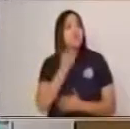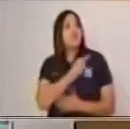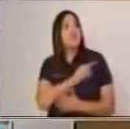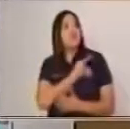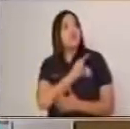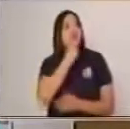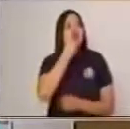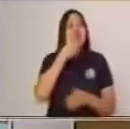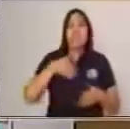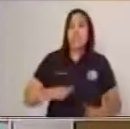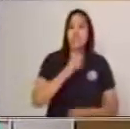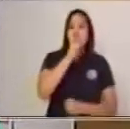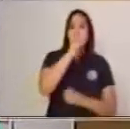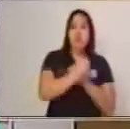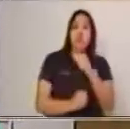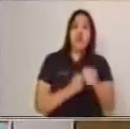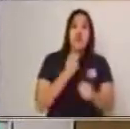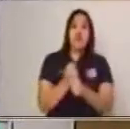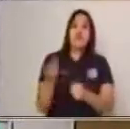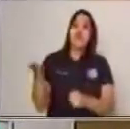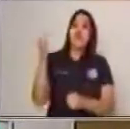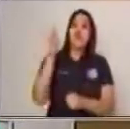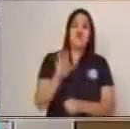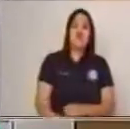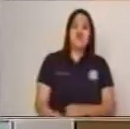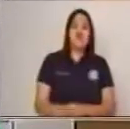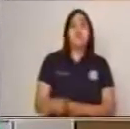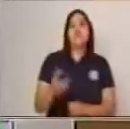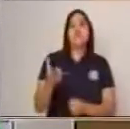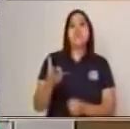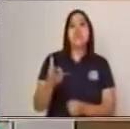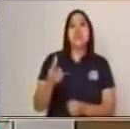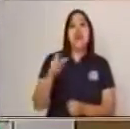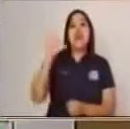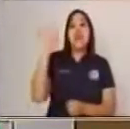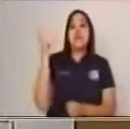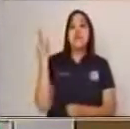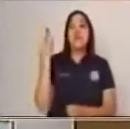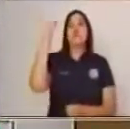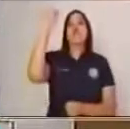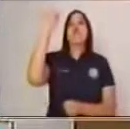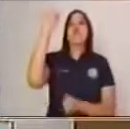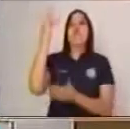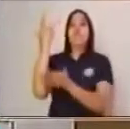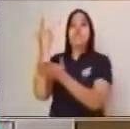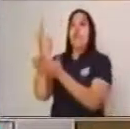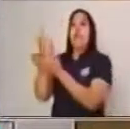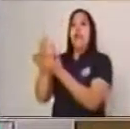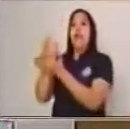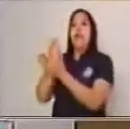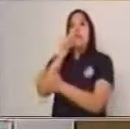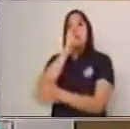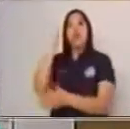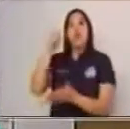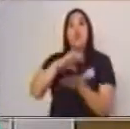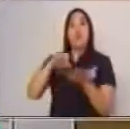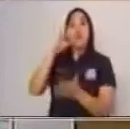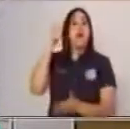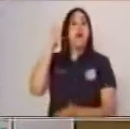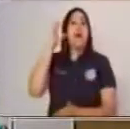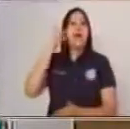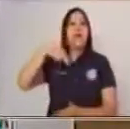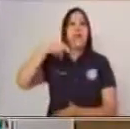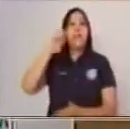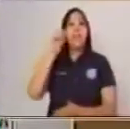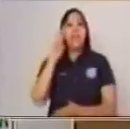año después de que Francia comprara la isla de Córcega, a la República de Génova, Napoleone,